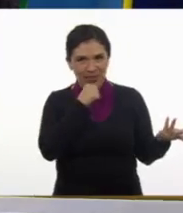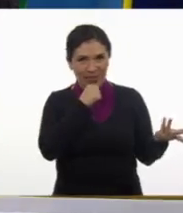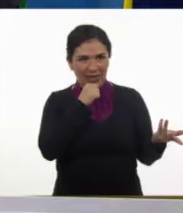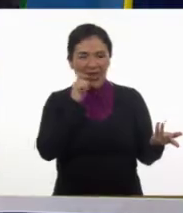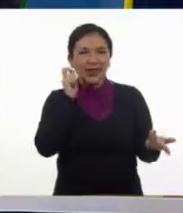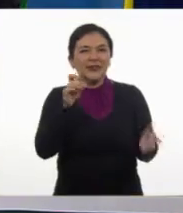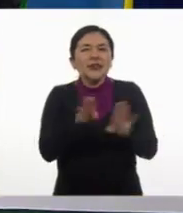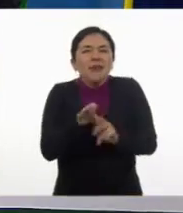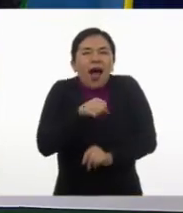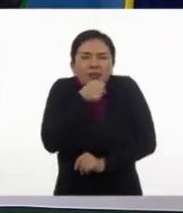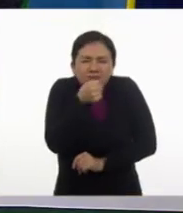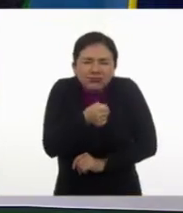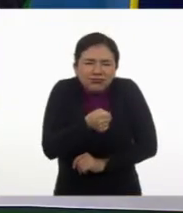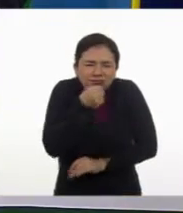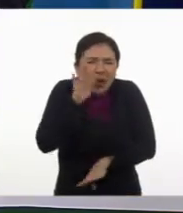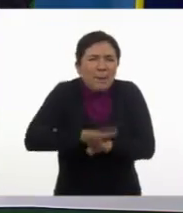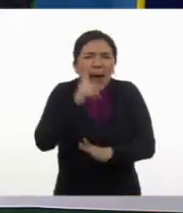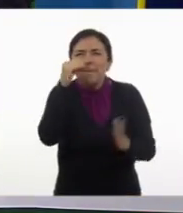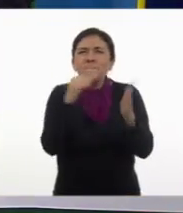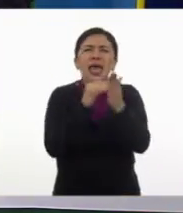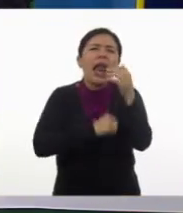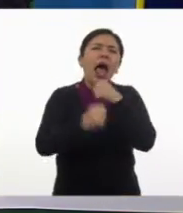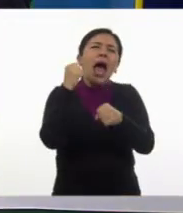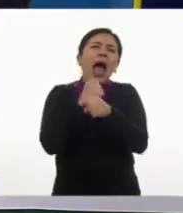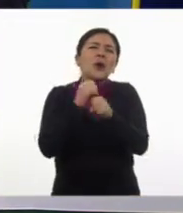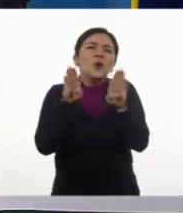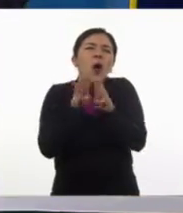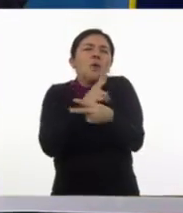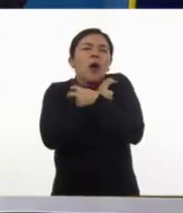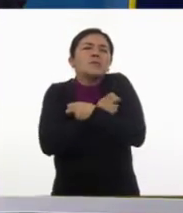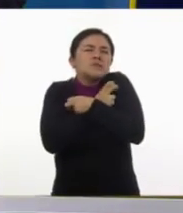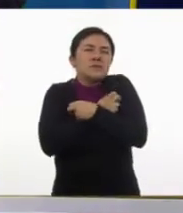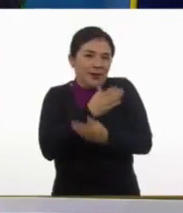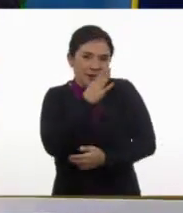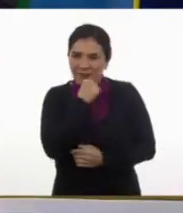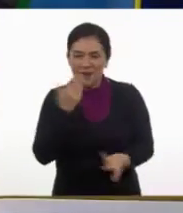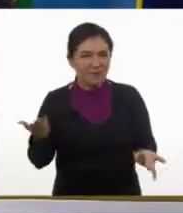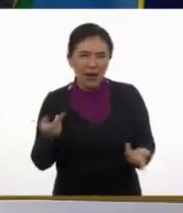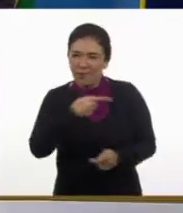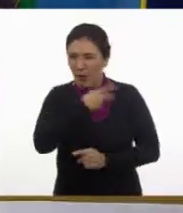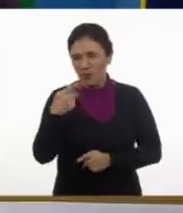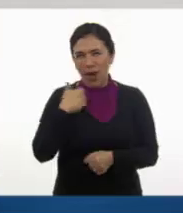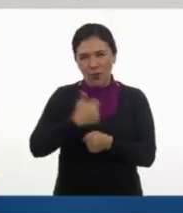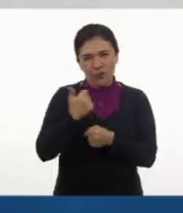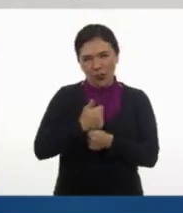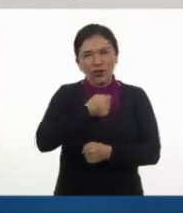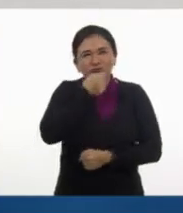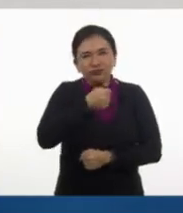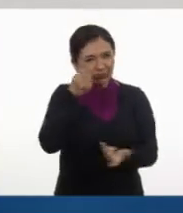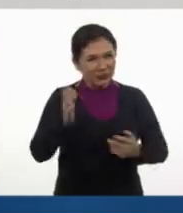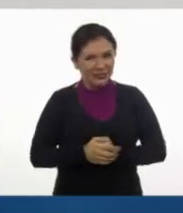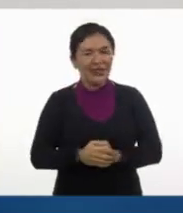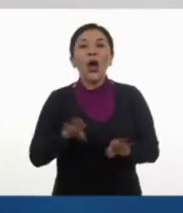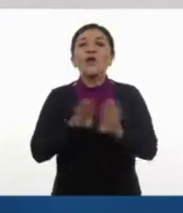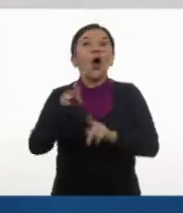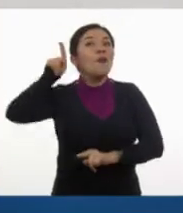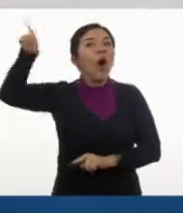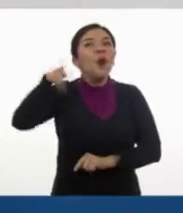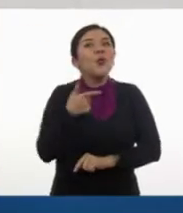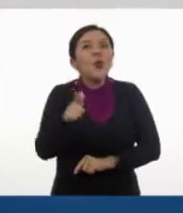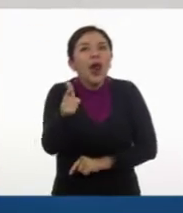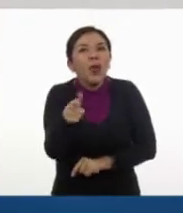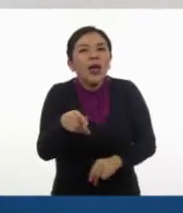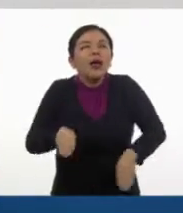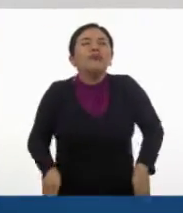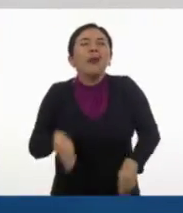milenario. Como una, ajá, como una momia, creo. Pobrecito de mi abuelito. Como las de Guanajuato. Ándale, eso estaría muy